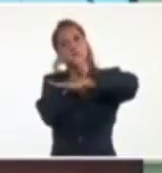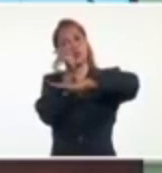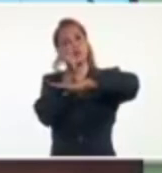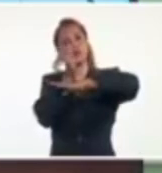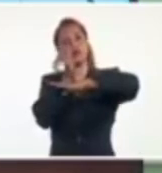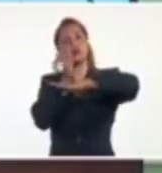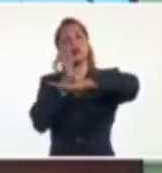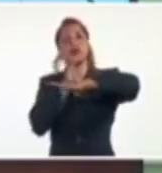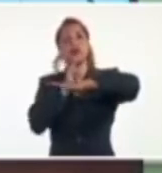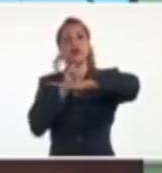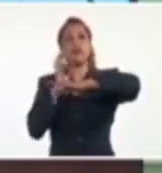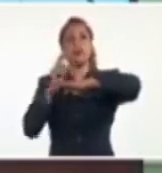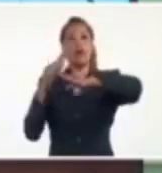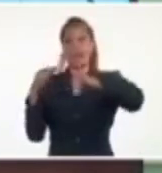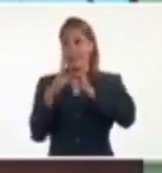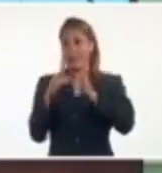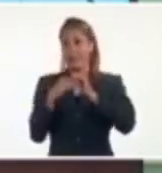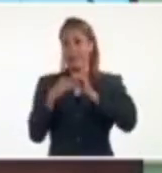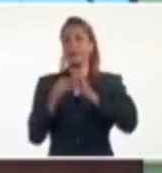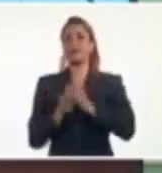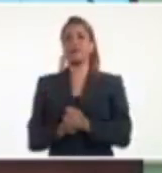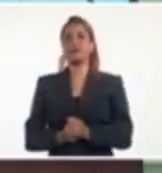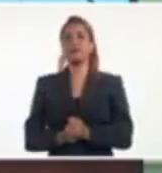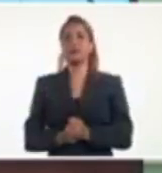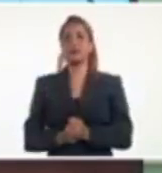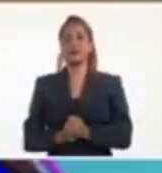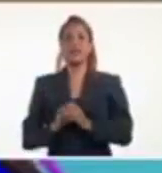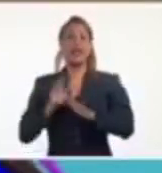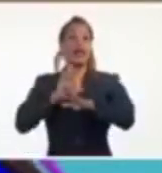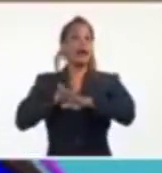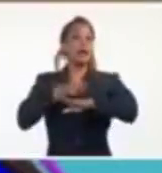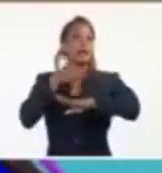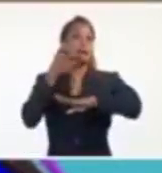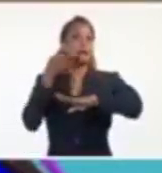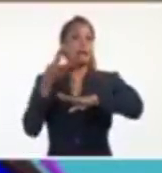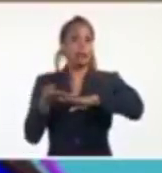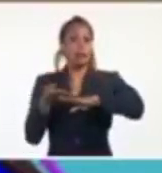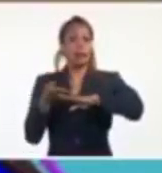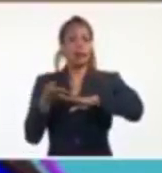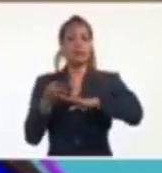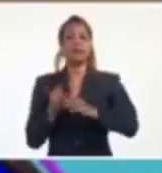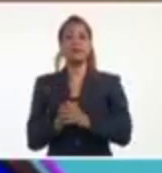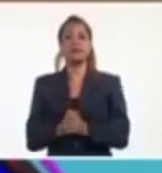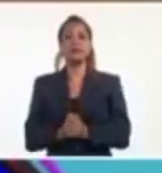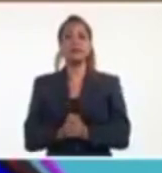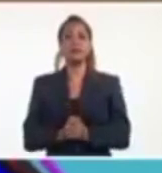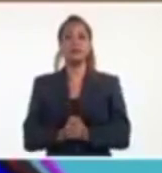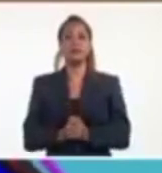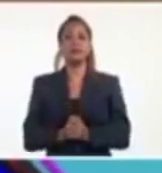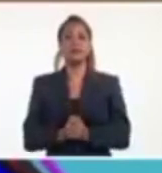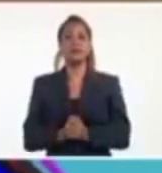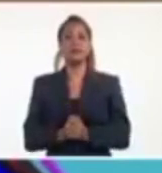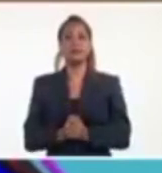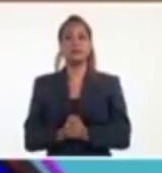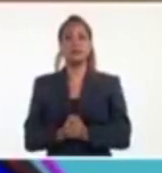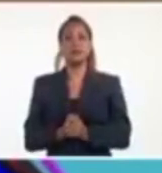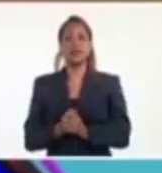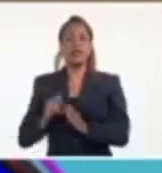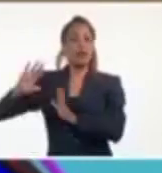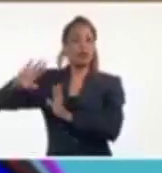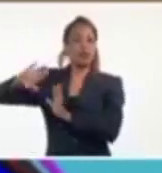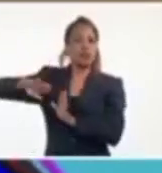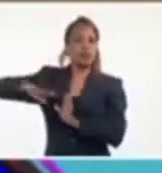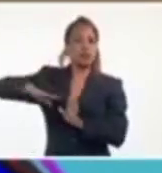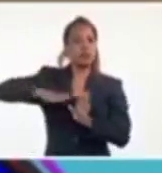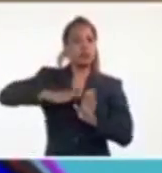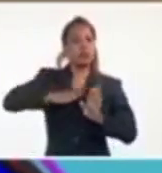en las primeras horas de esta tarde. Y después, pues las trayectorias se